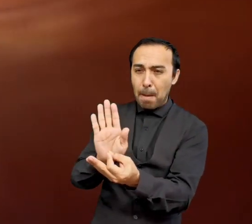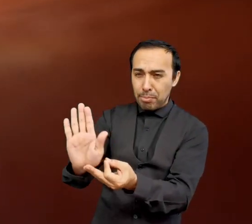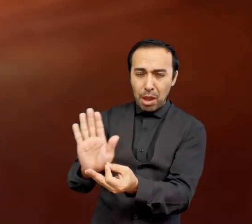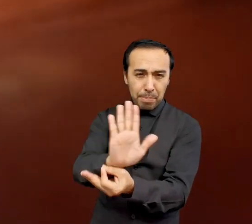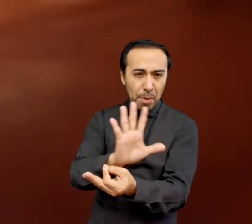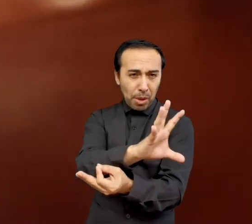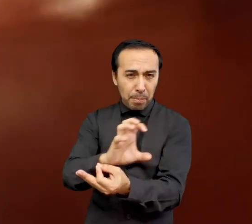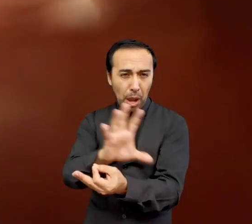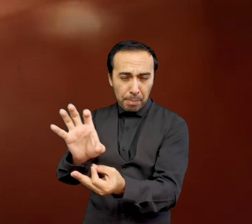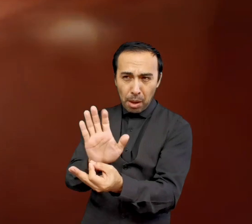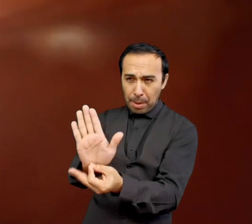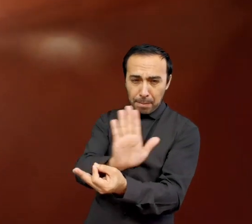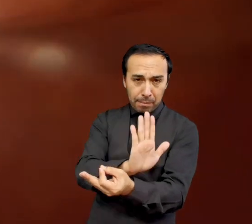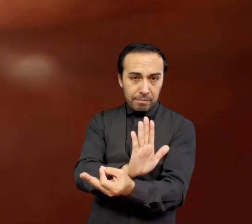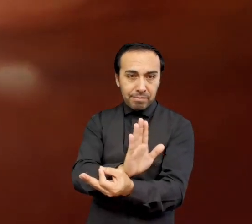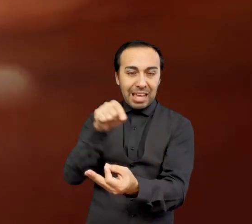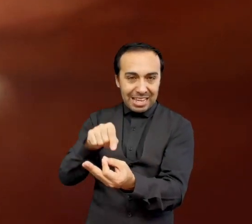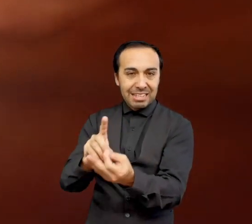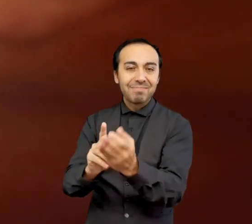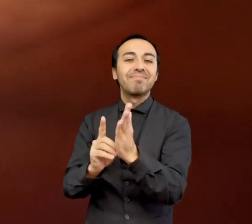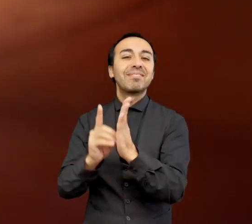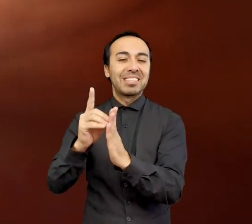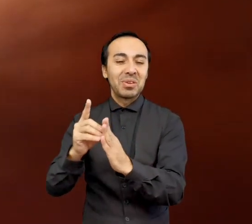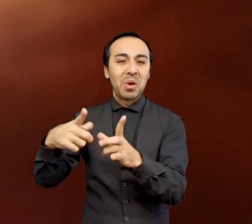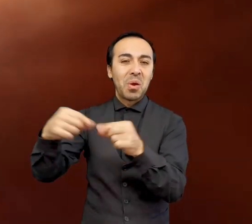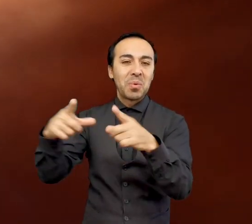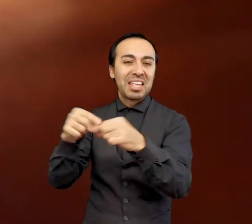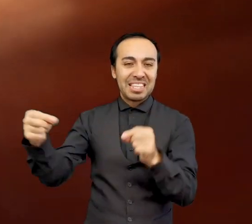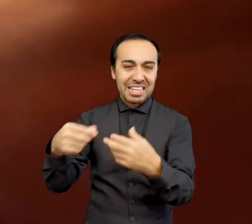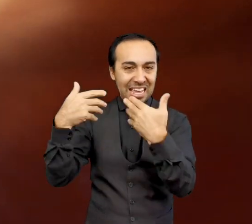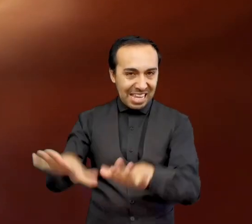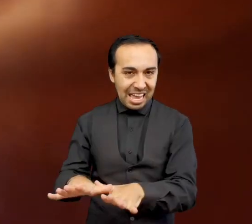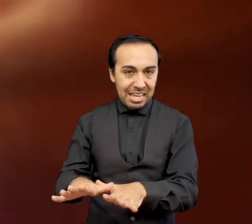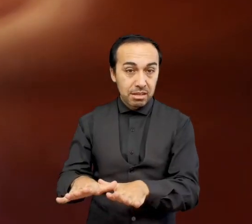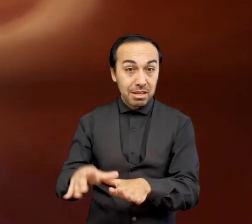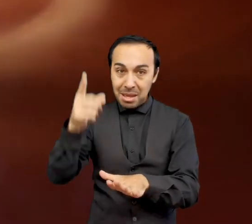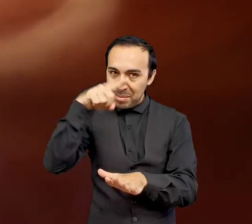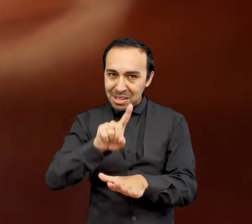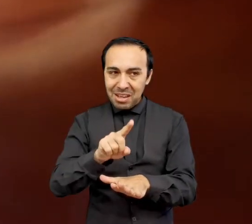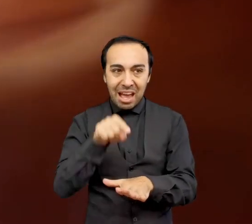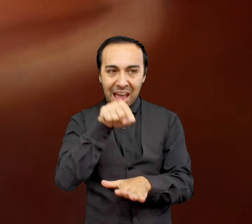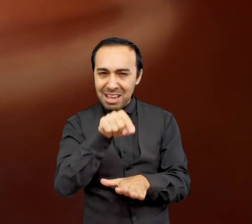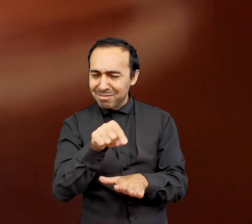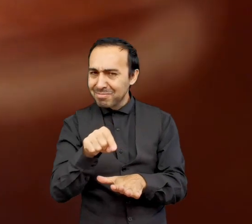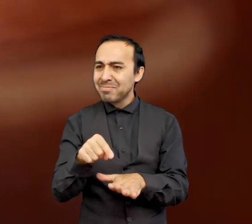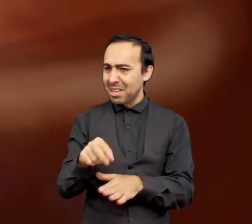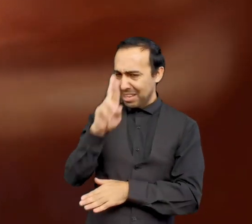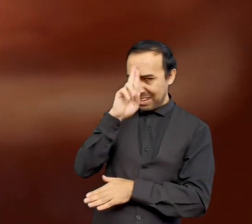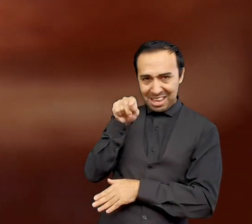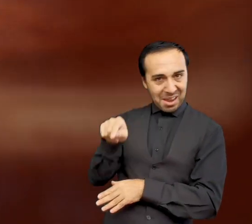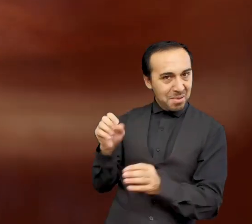central. En ese momento ha nacido una estrella. Pero hay un caso particular que es importante mencionar.